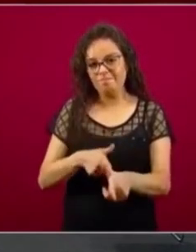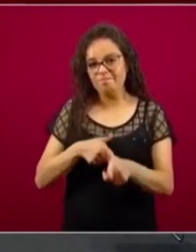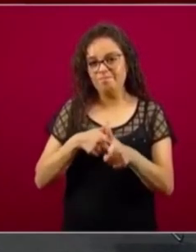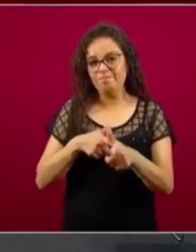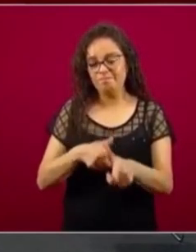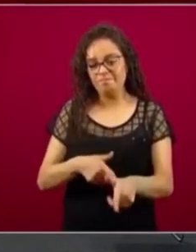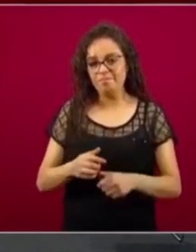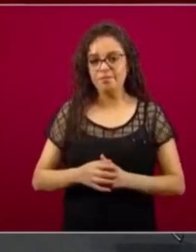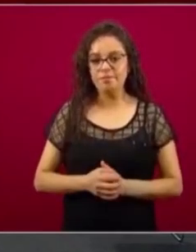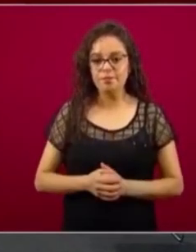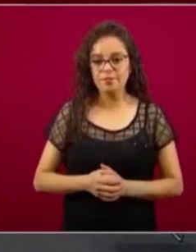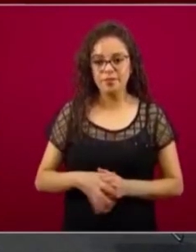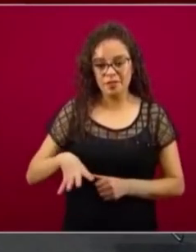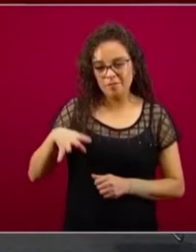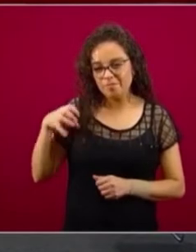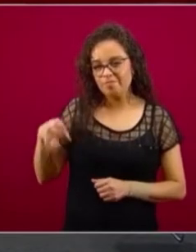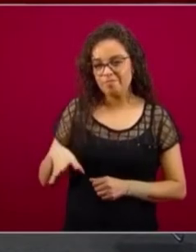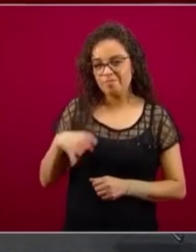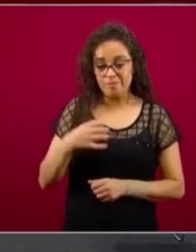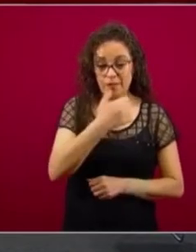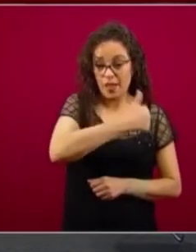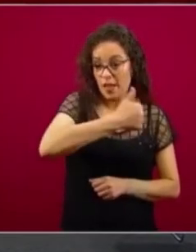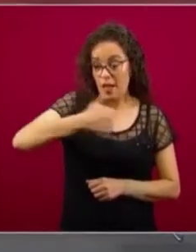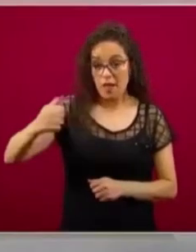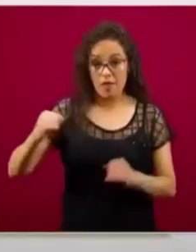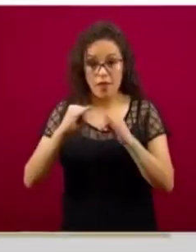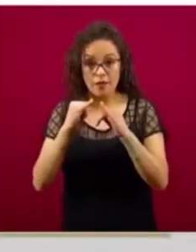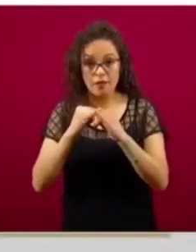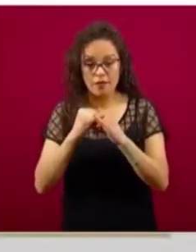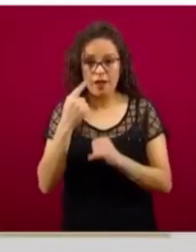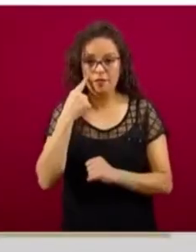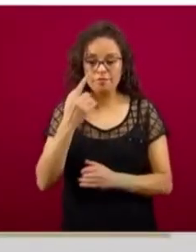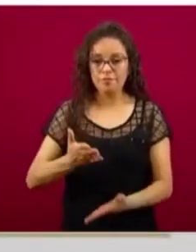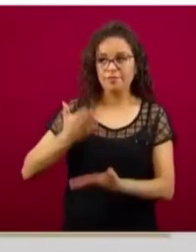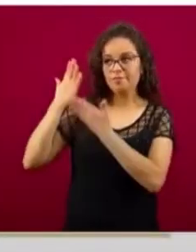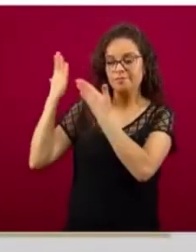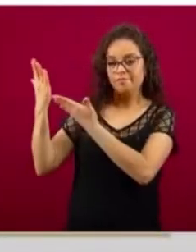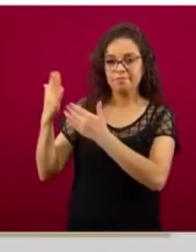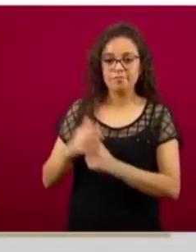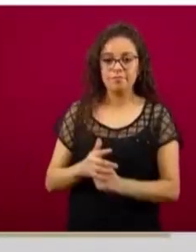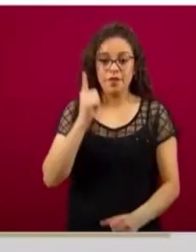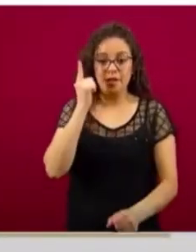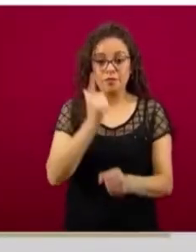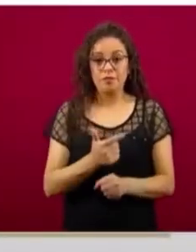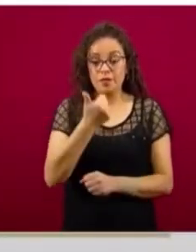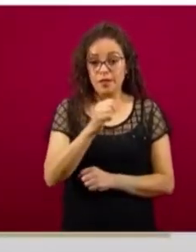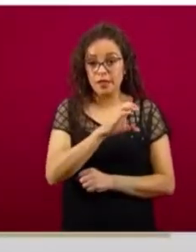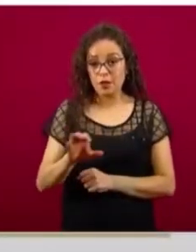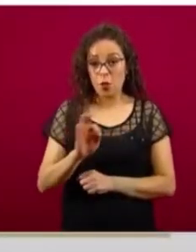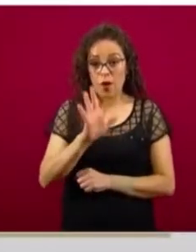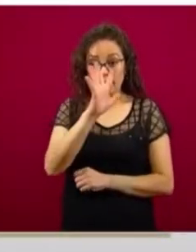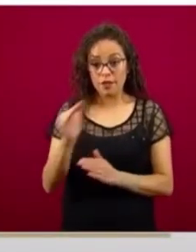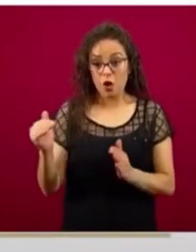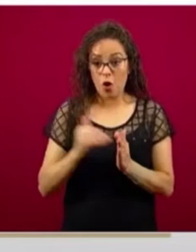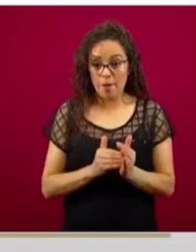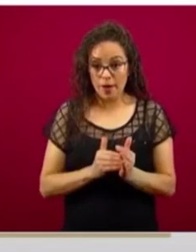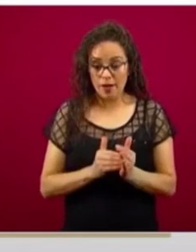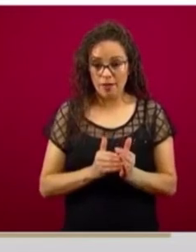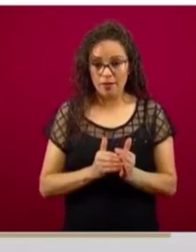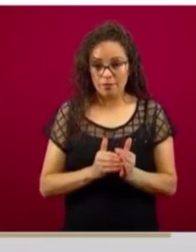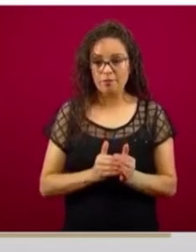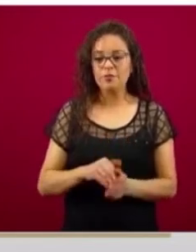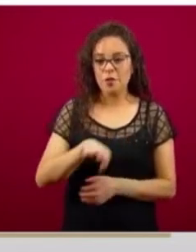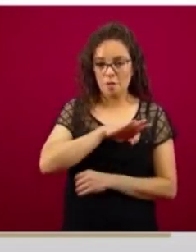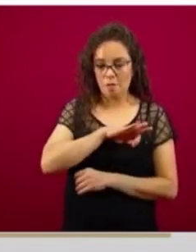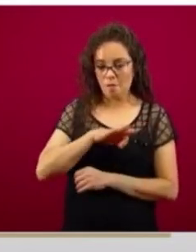pues que después de haber identificado los 645 mil, se pudo y se logró hacer que 191